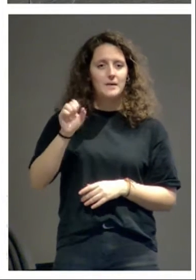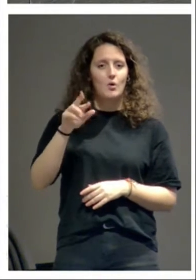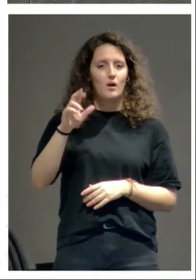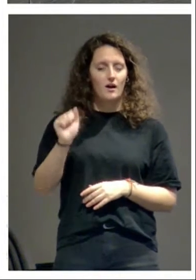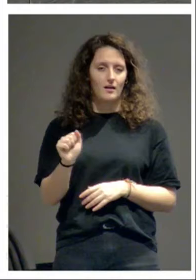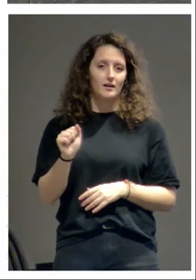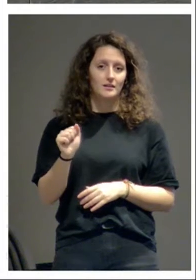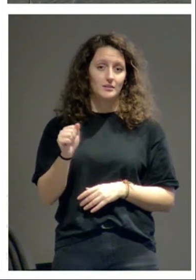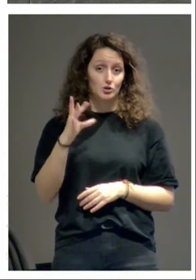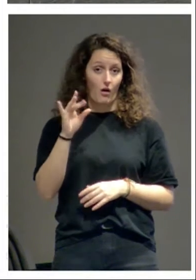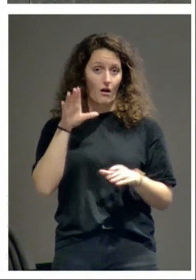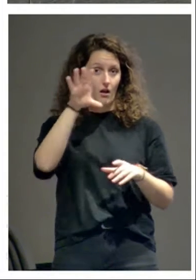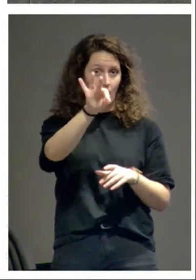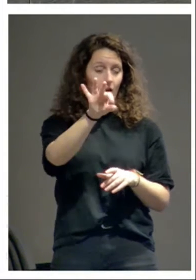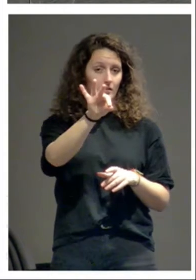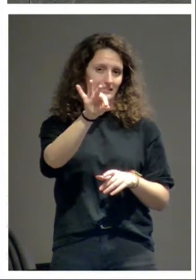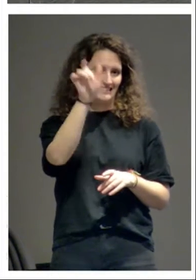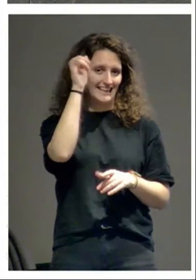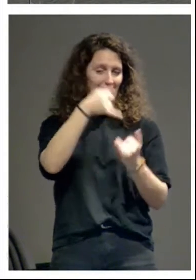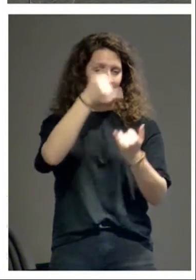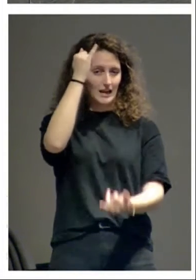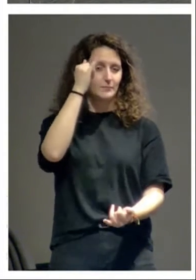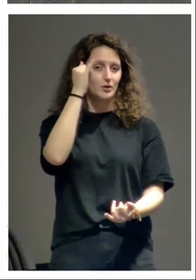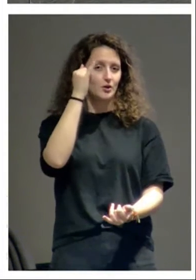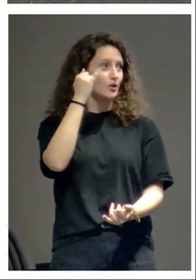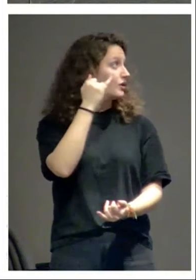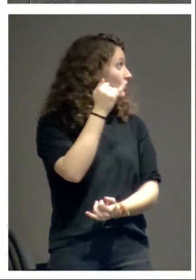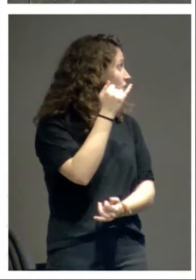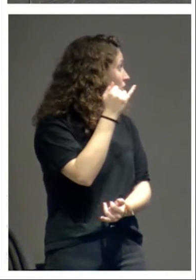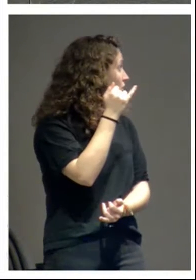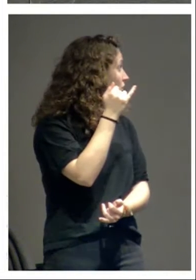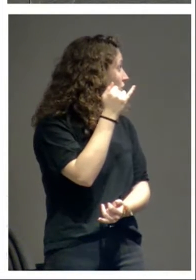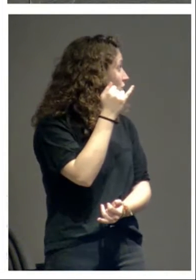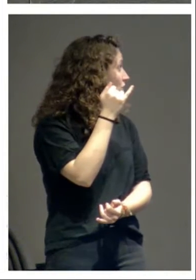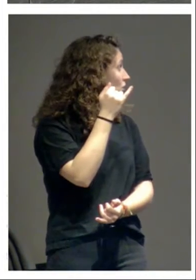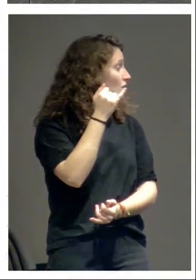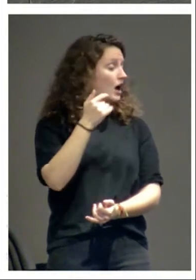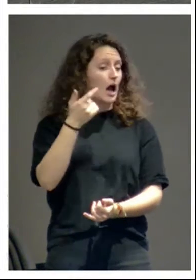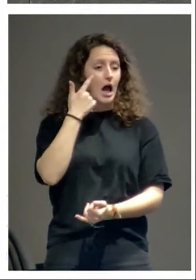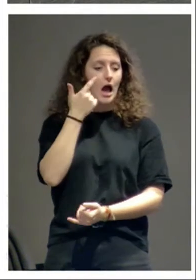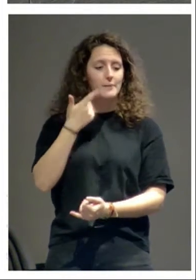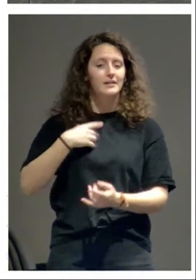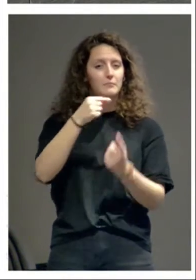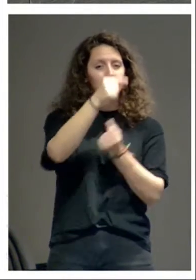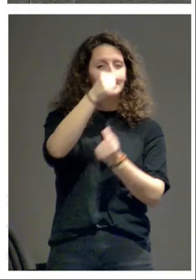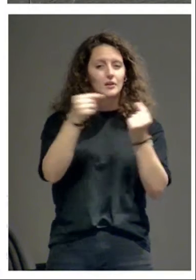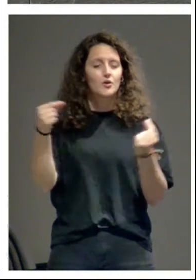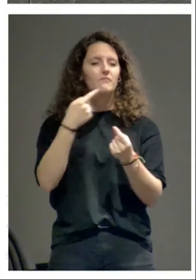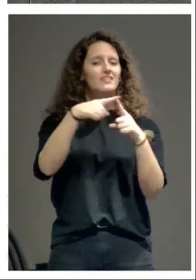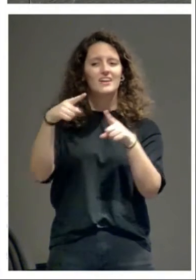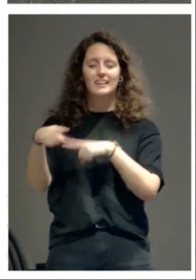la mano sobre el nervio para ver, midiendo cuáles son las diferencias.